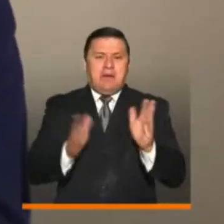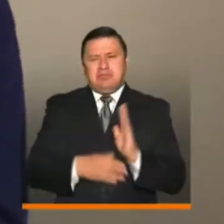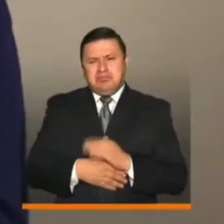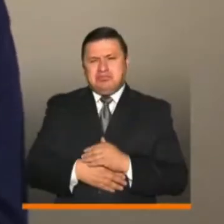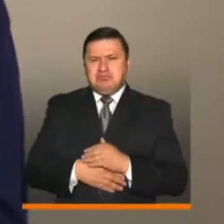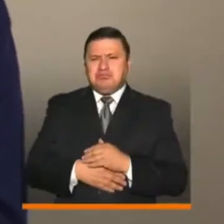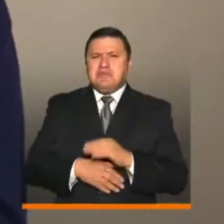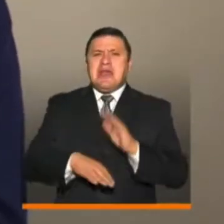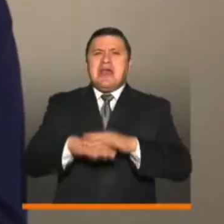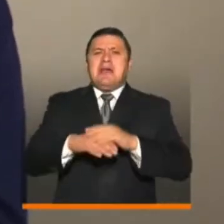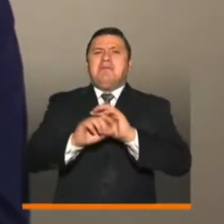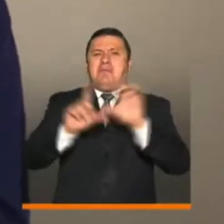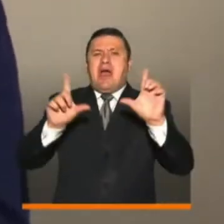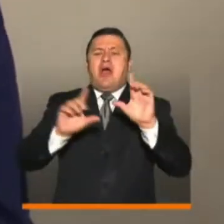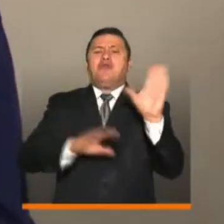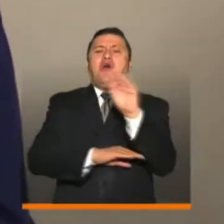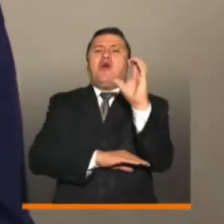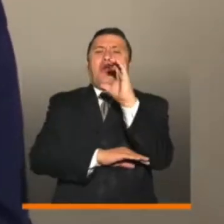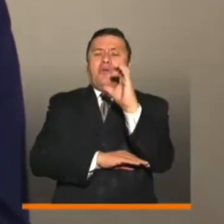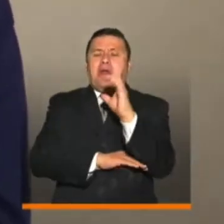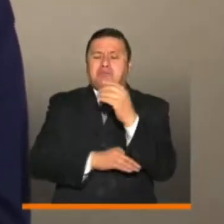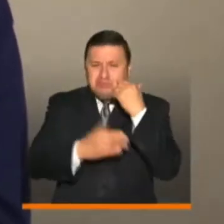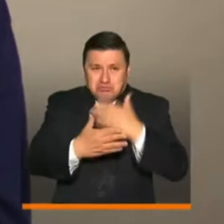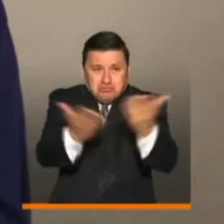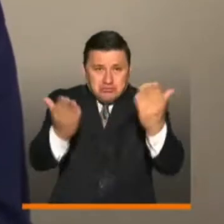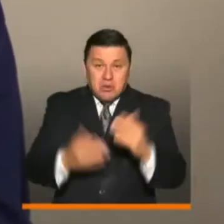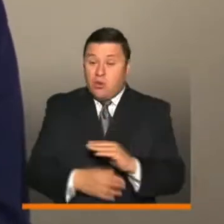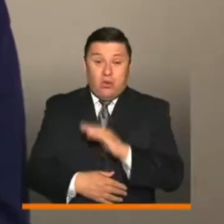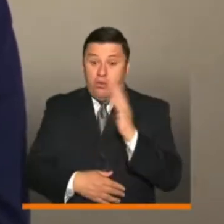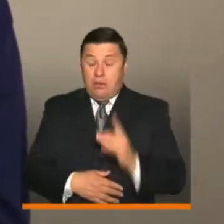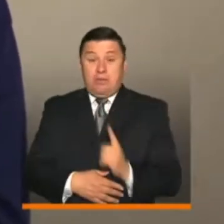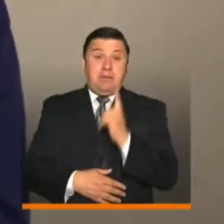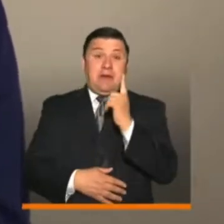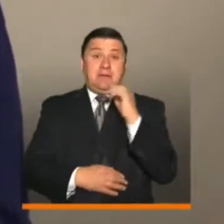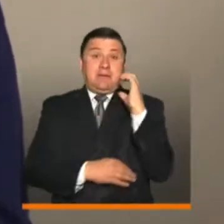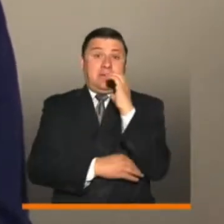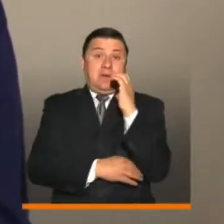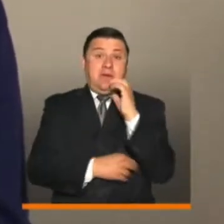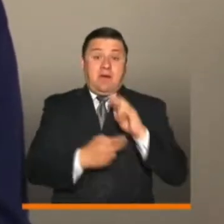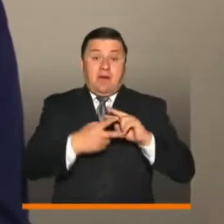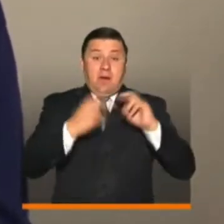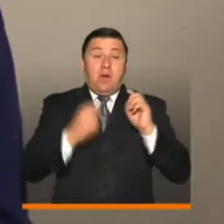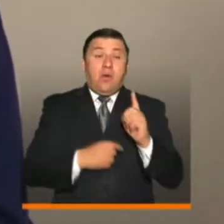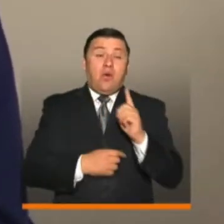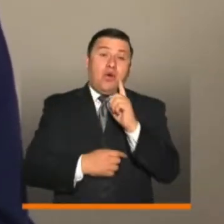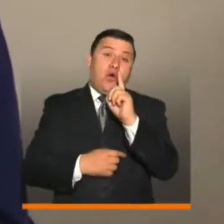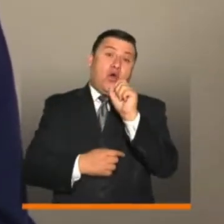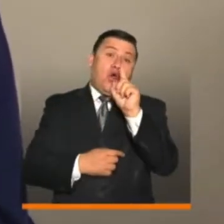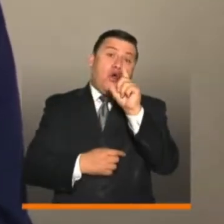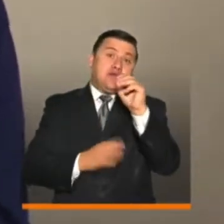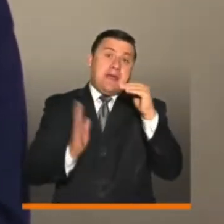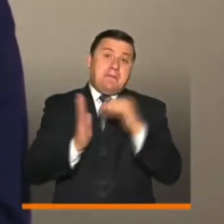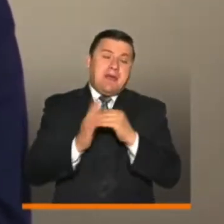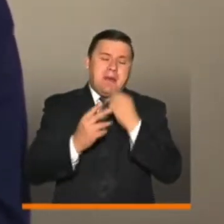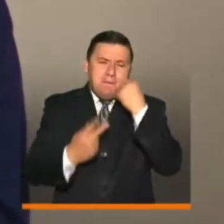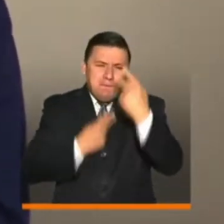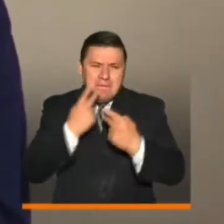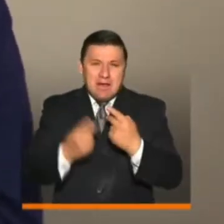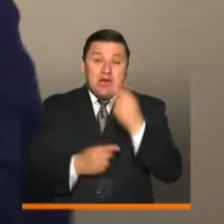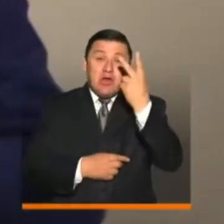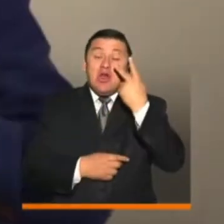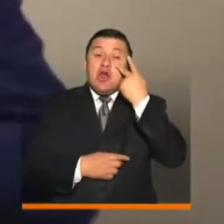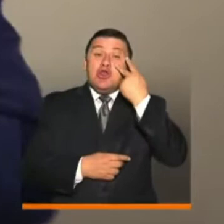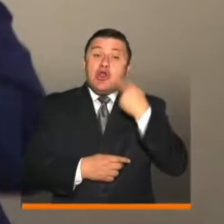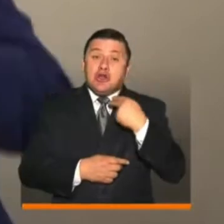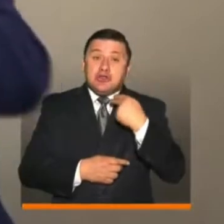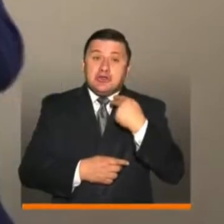conocimiento a todos los colombianos. Una gran noticia, nunca hemos logrado en ninguna de nuestras ferias más de 11 mil visitantes. Fueron dos días en